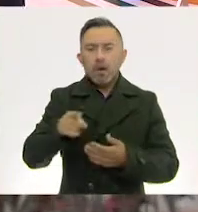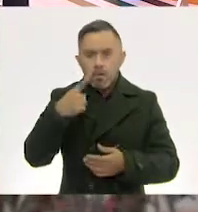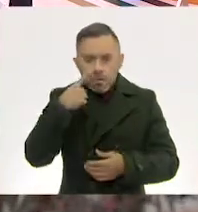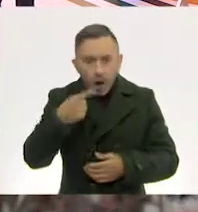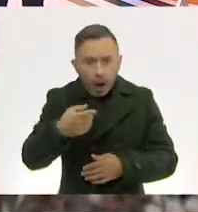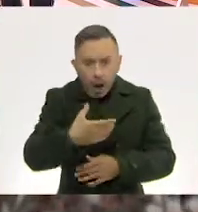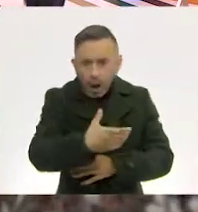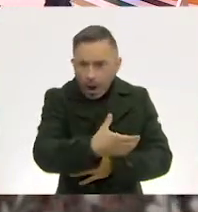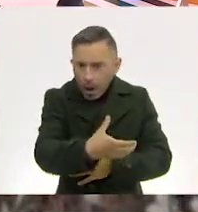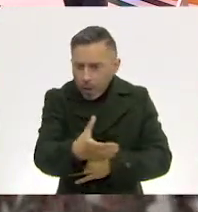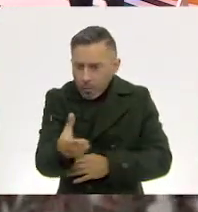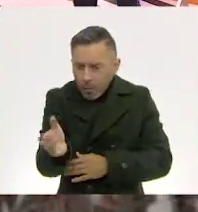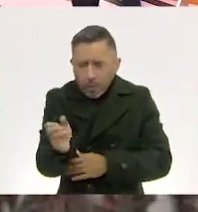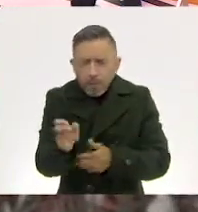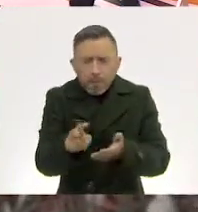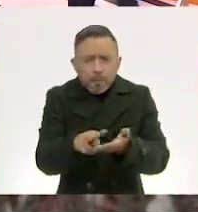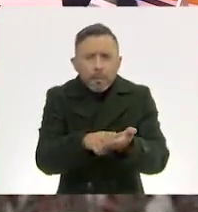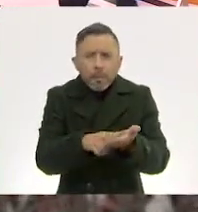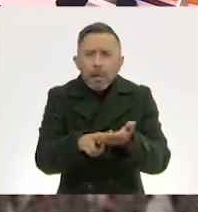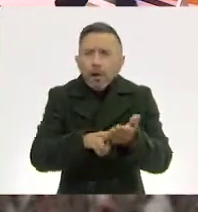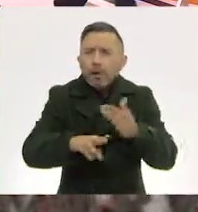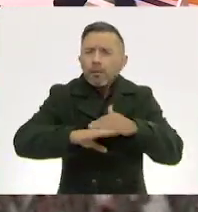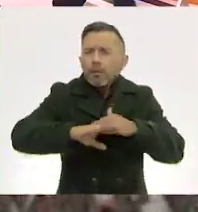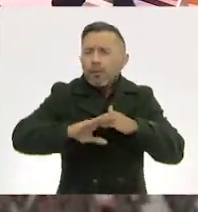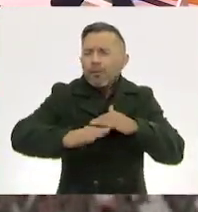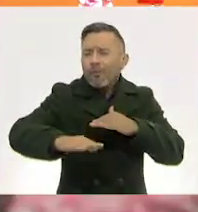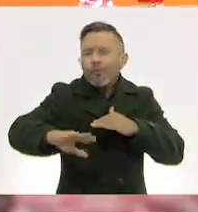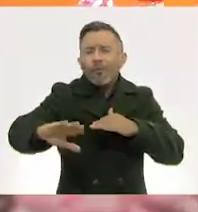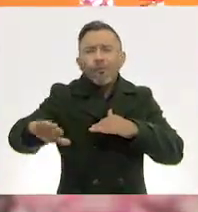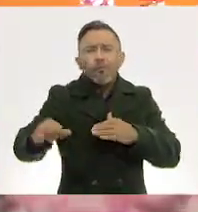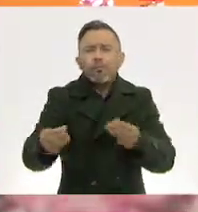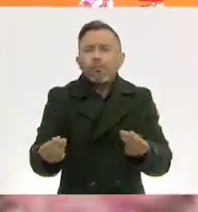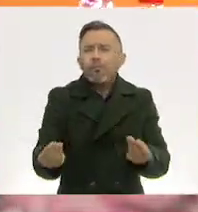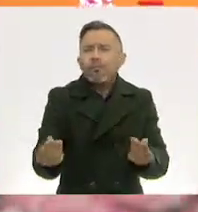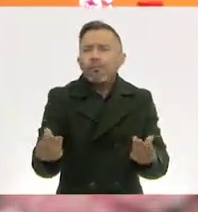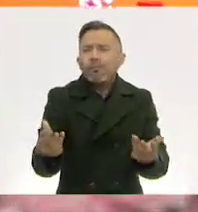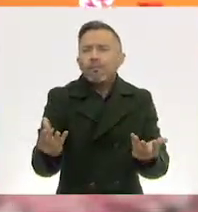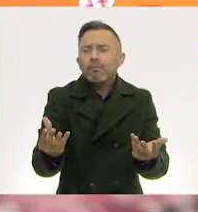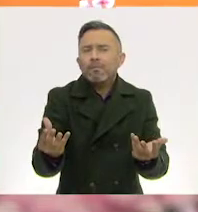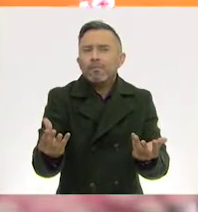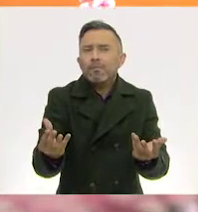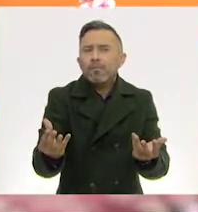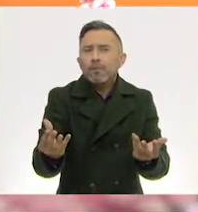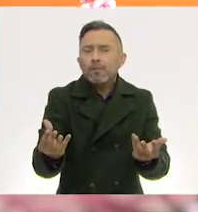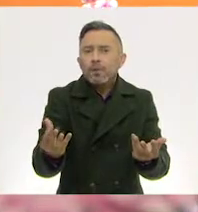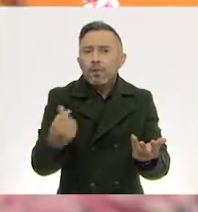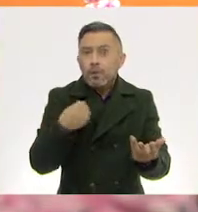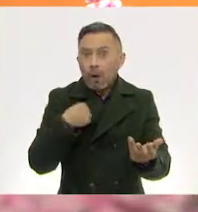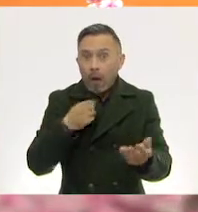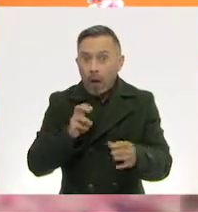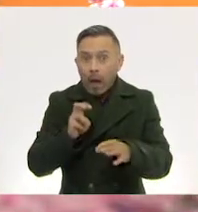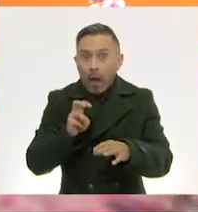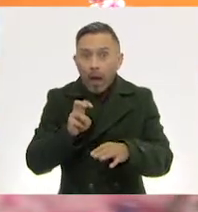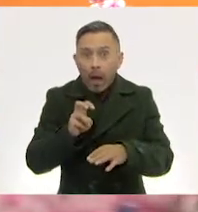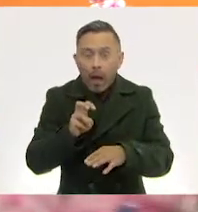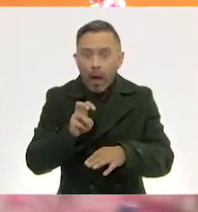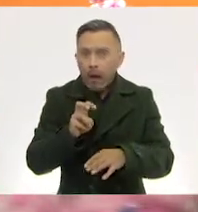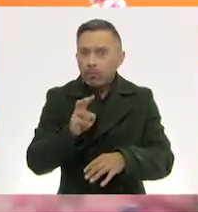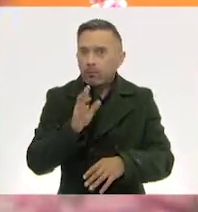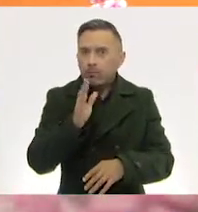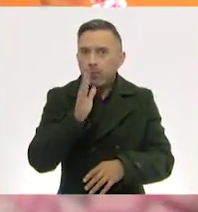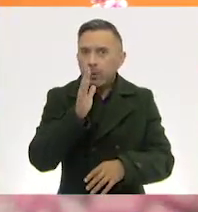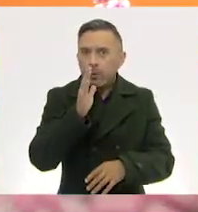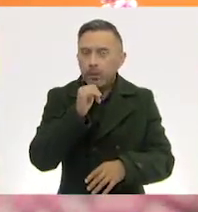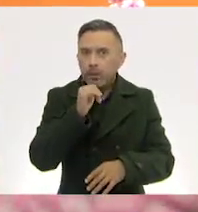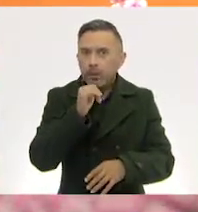largos pastos verdes. Por encima, no podemos pasar. Por